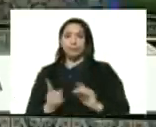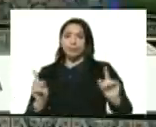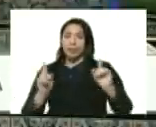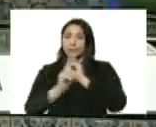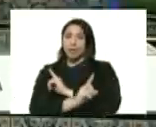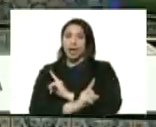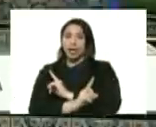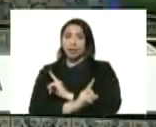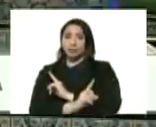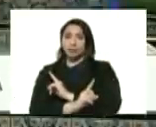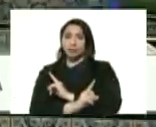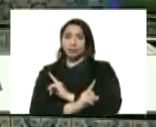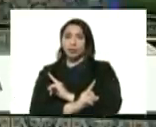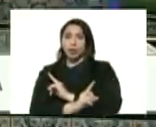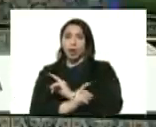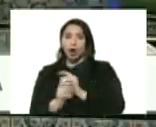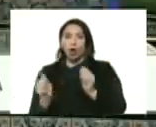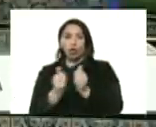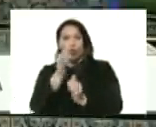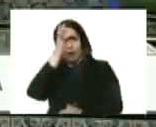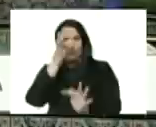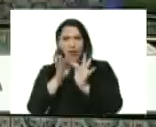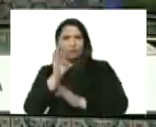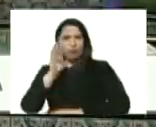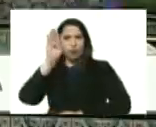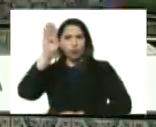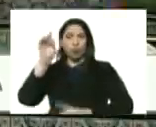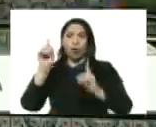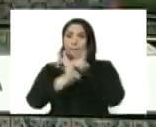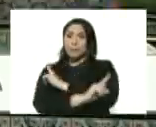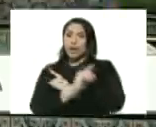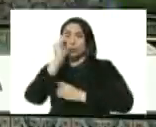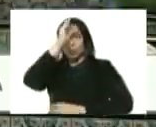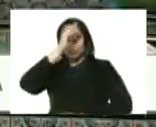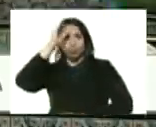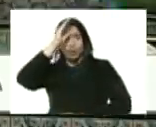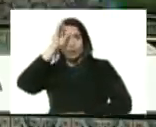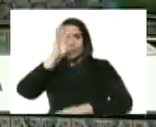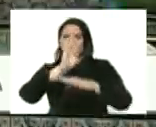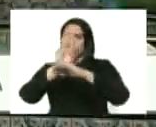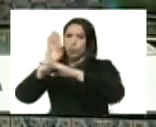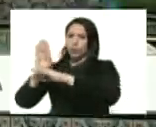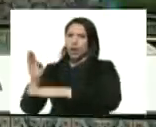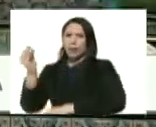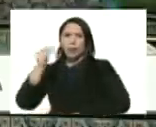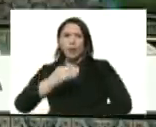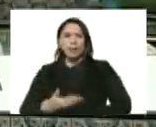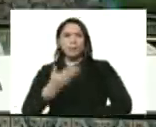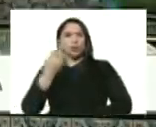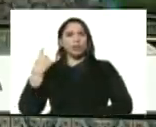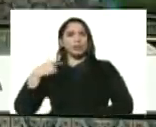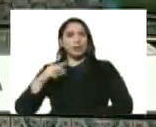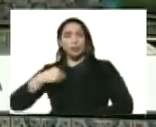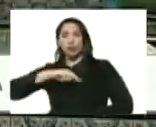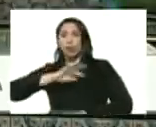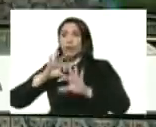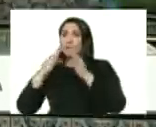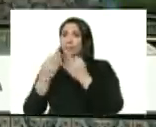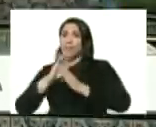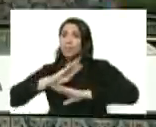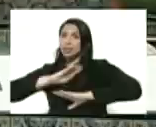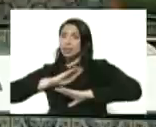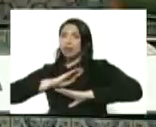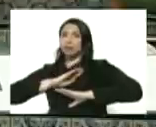con la fe puesta en el futuro cambiar con la conciencia que protegemos lo más preciado que tenemos nuestra familia